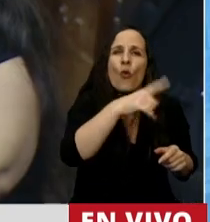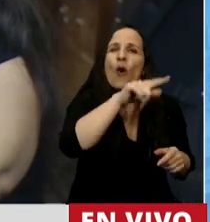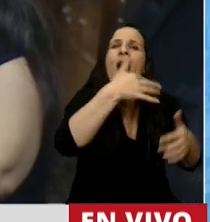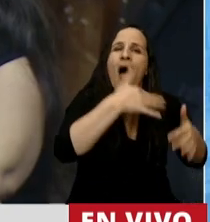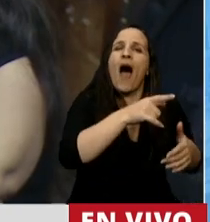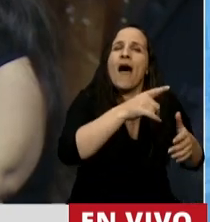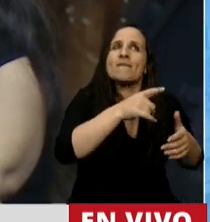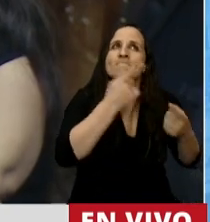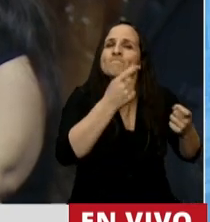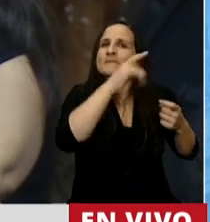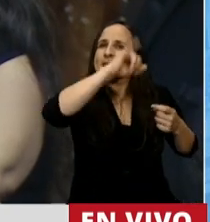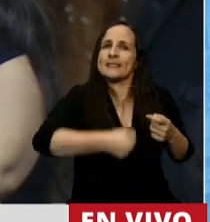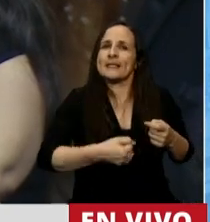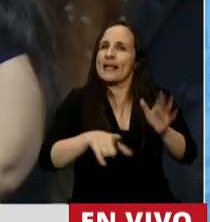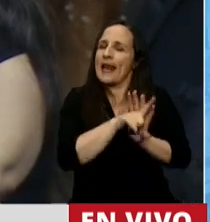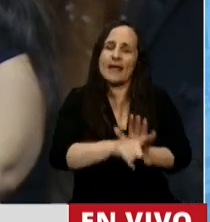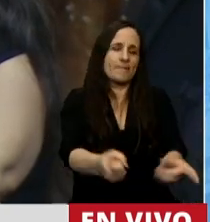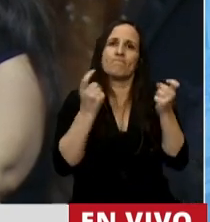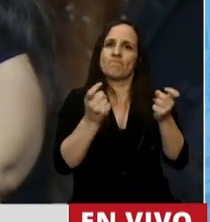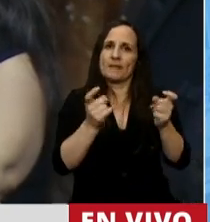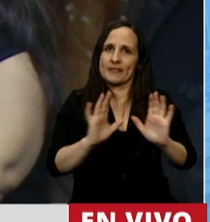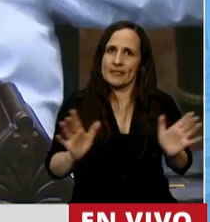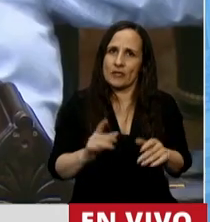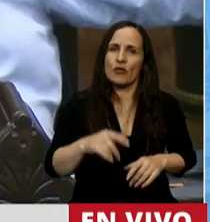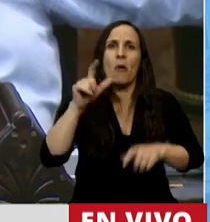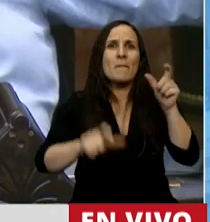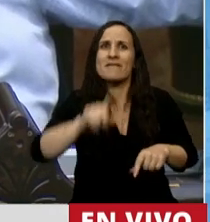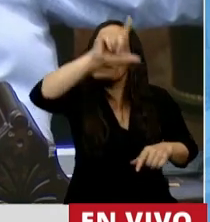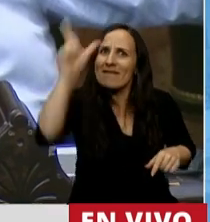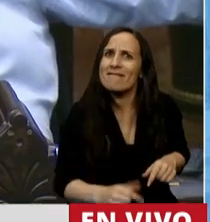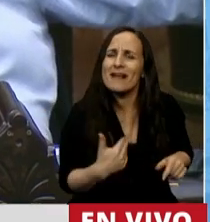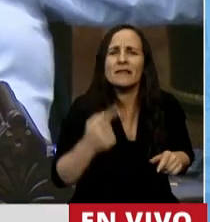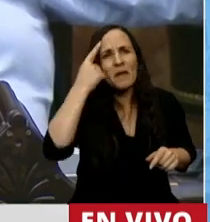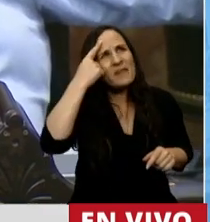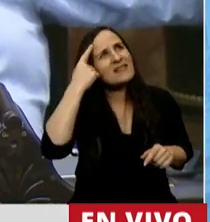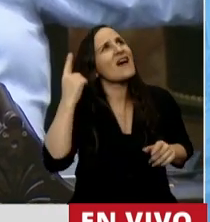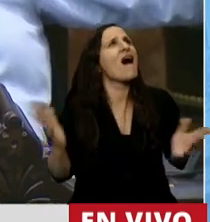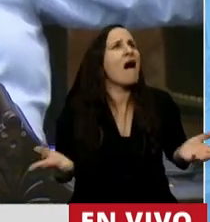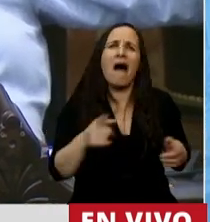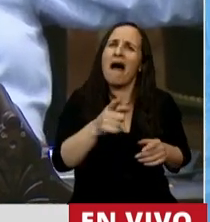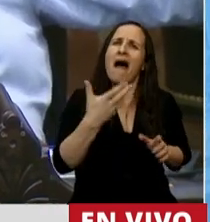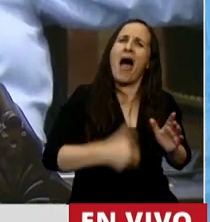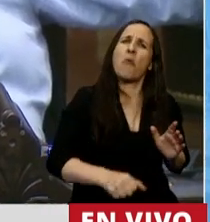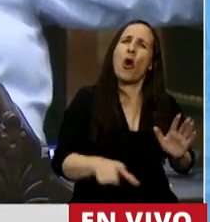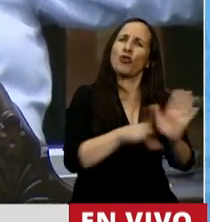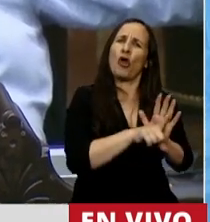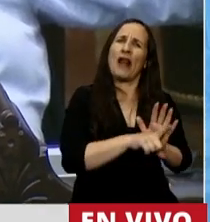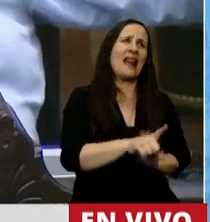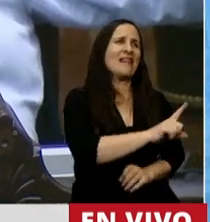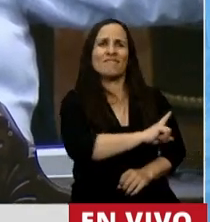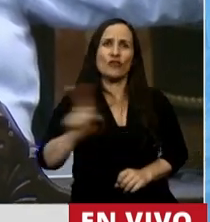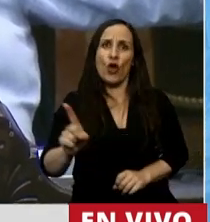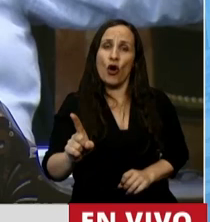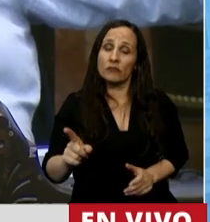Y a los que creen en Jujuy y en la Argentina que no debe legalizarse el aborto, también va mi